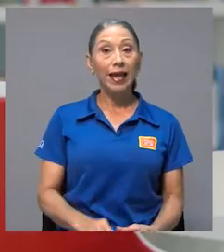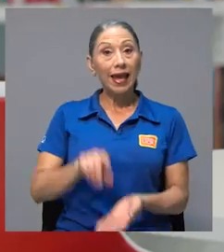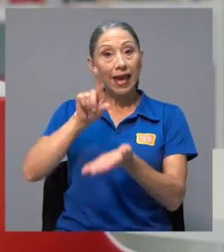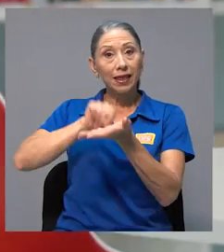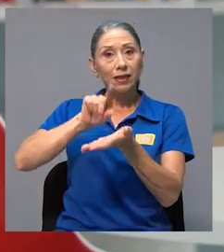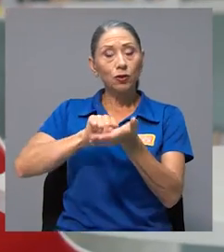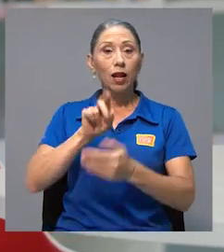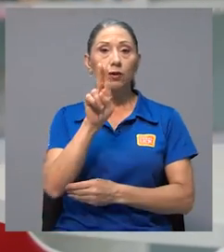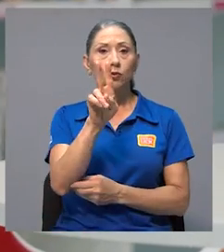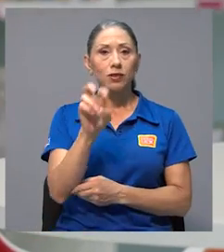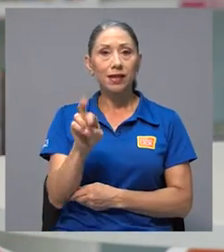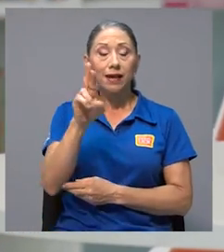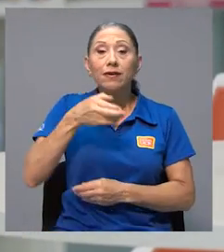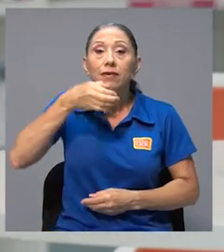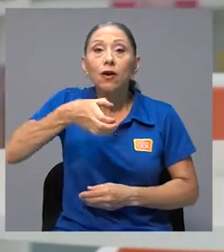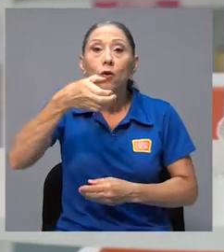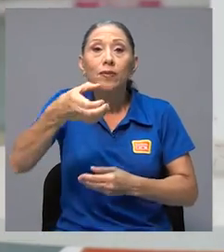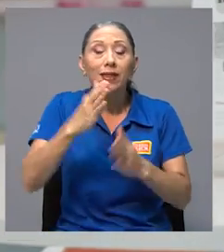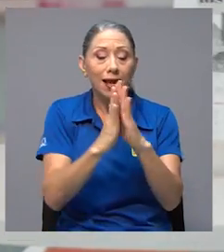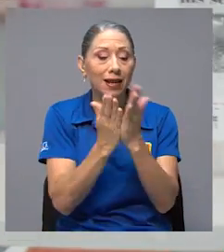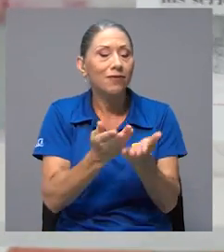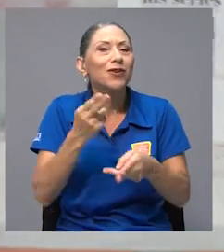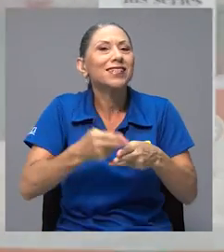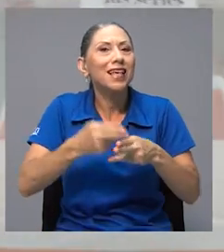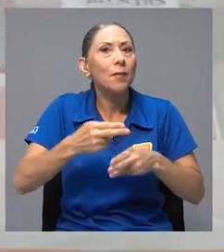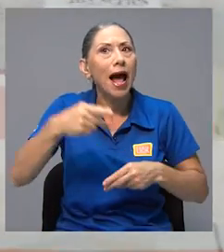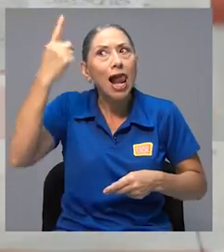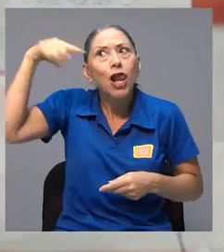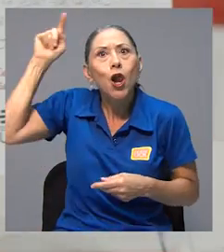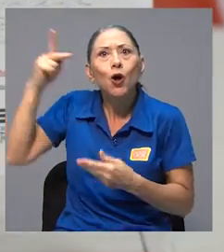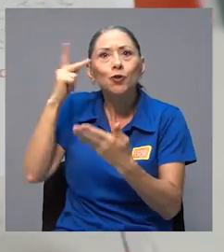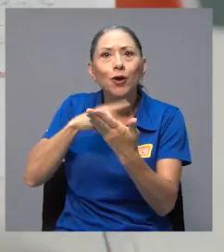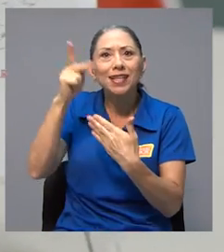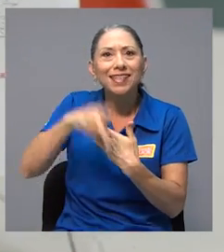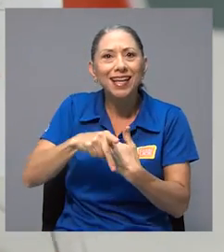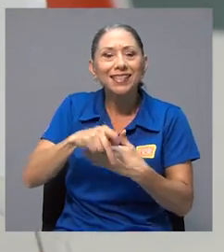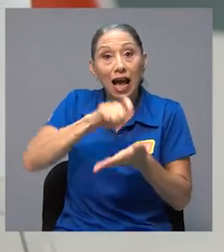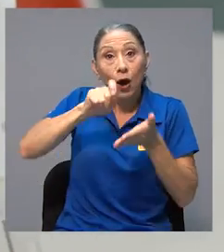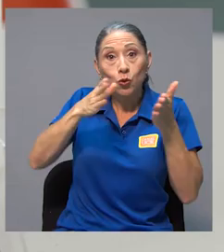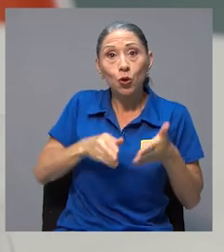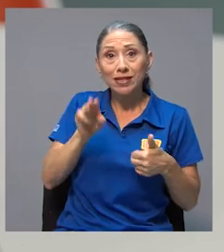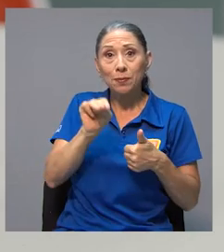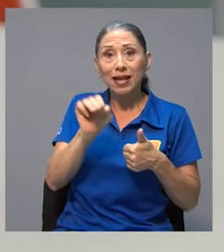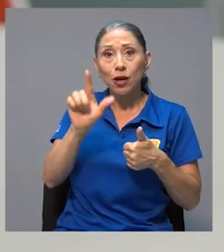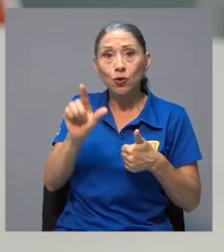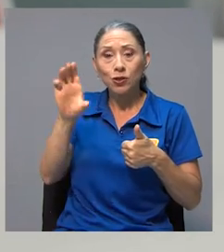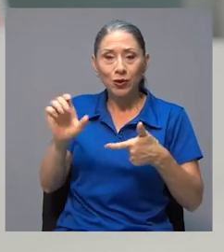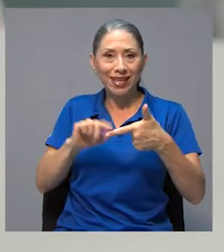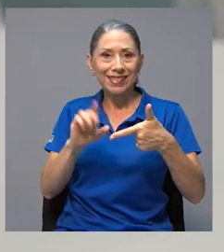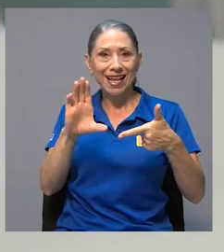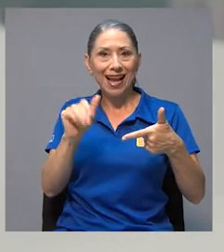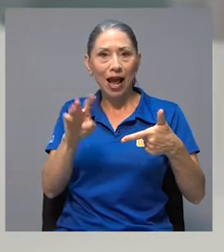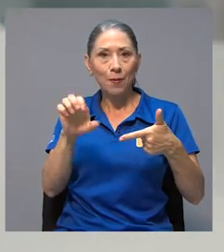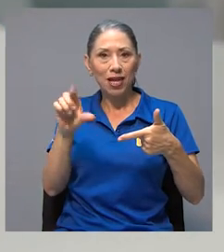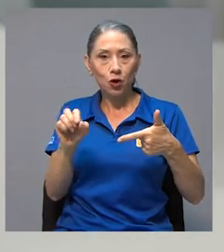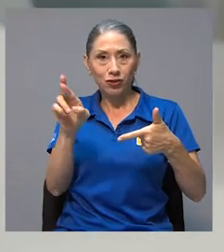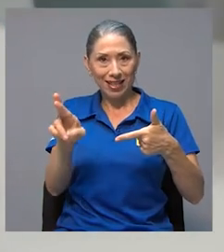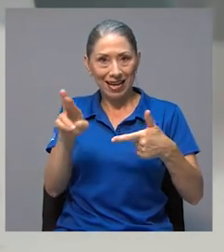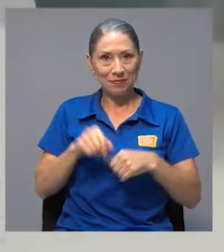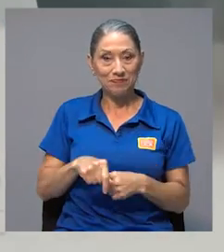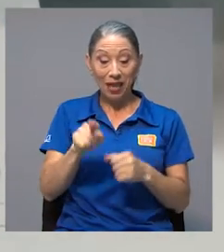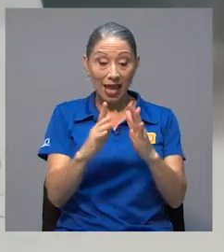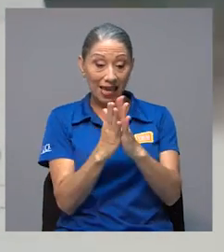La editorial UCR le recomienda el libro Locos por las series, de los autores María Lourdes Cortés y Camilo Retana.